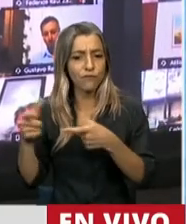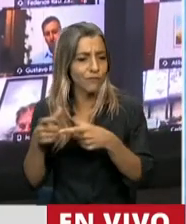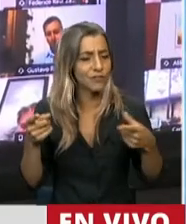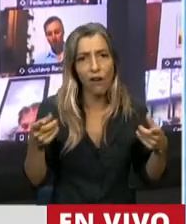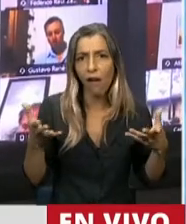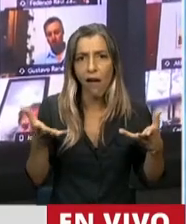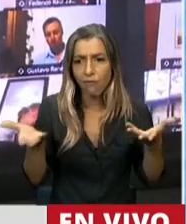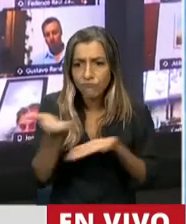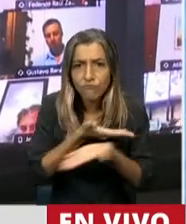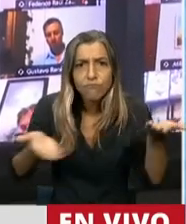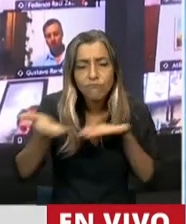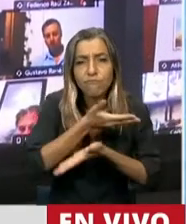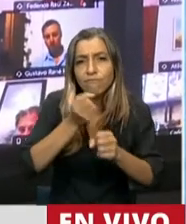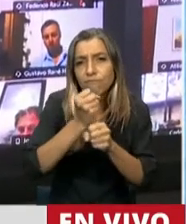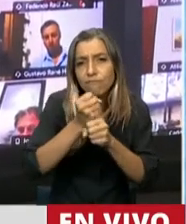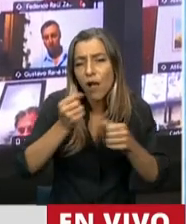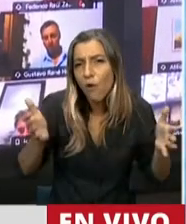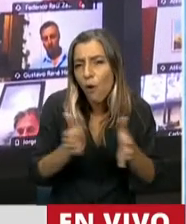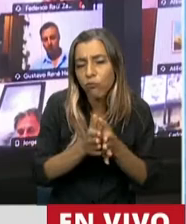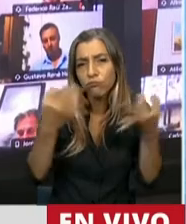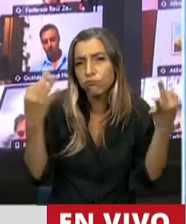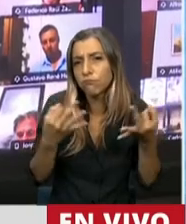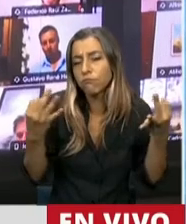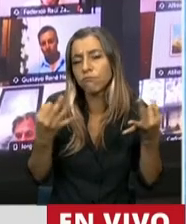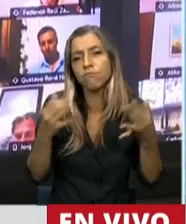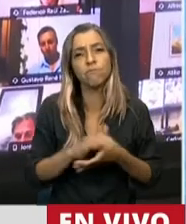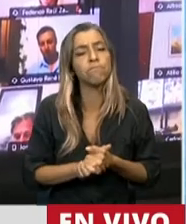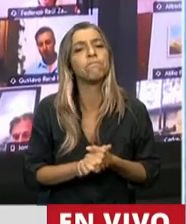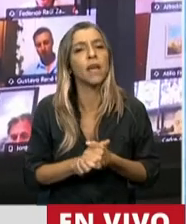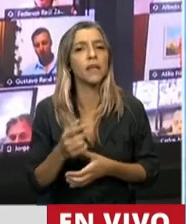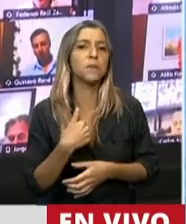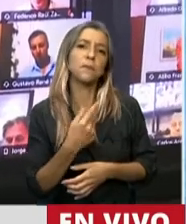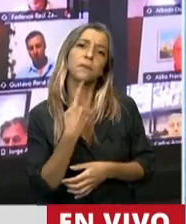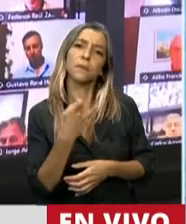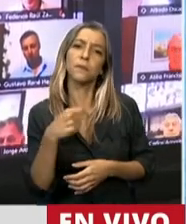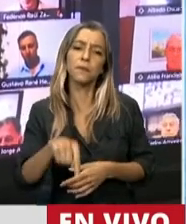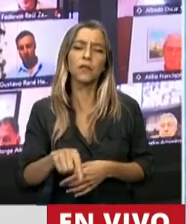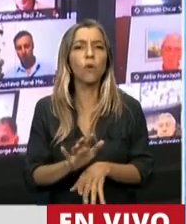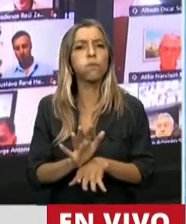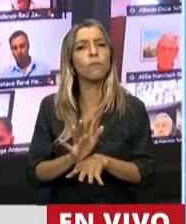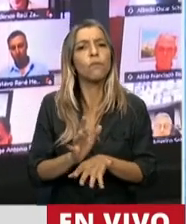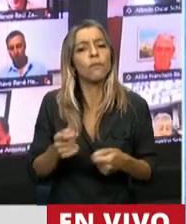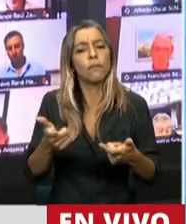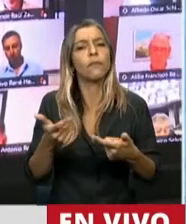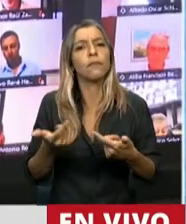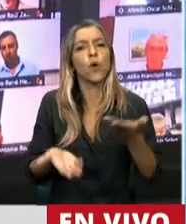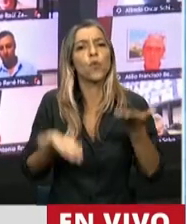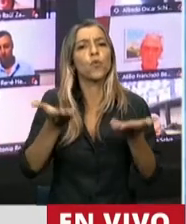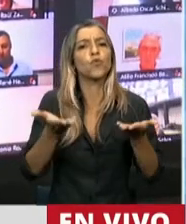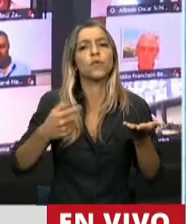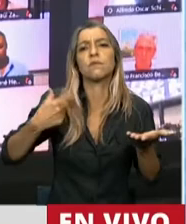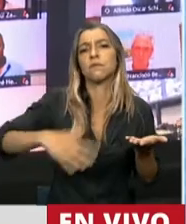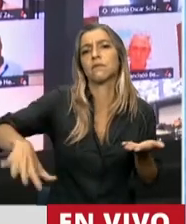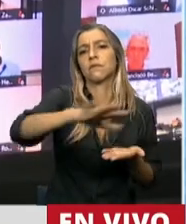en el fondo es una cuestión, presidente, de justicia social. Porque ¿qué otra cosa